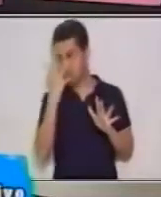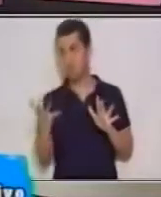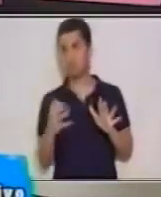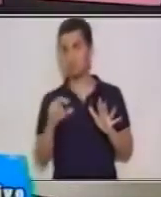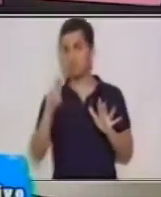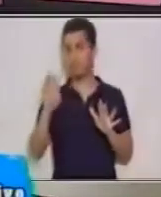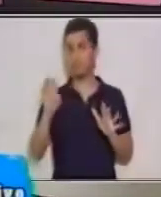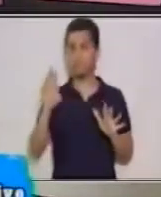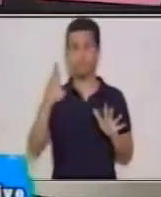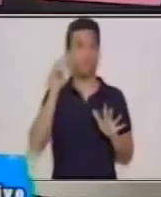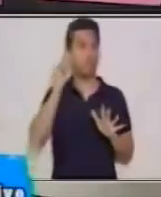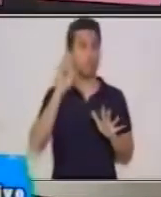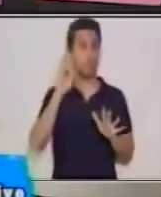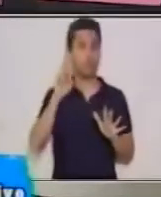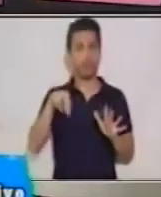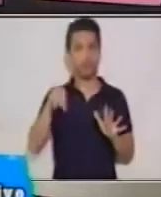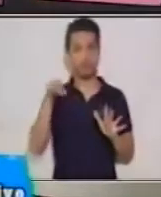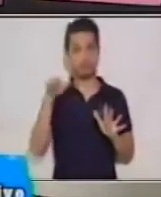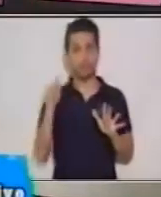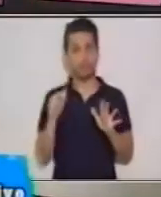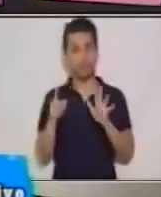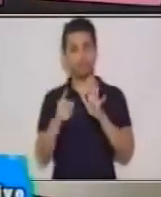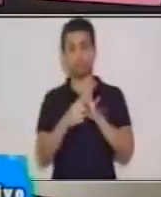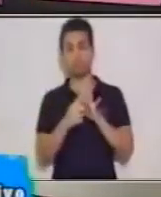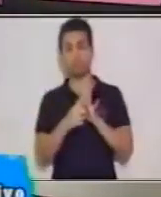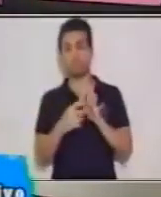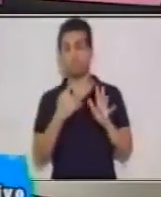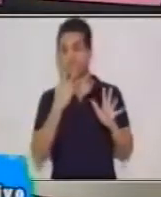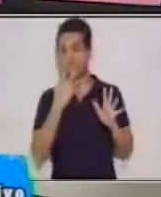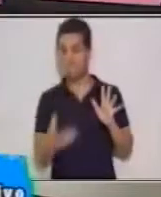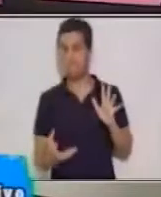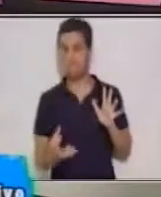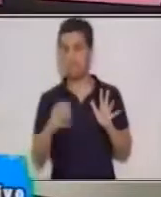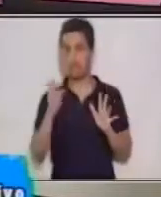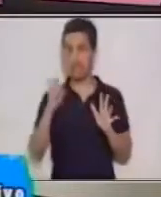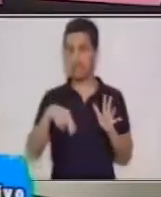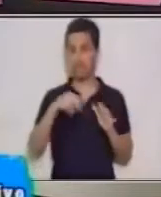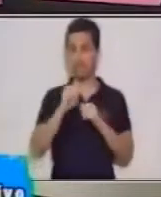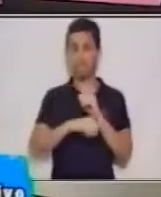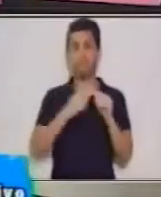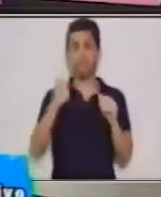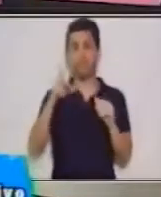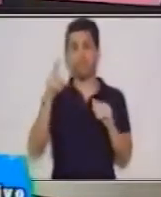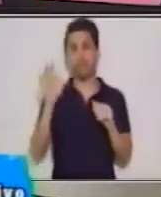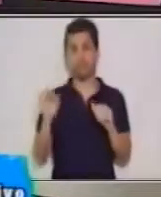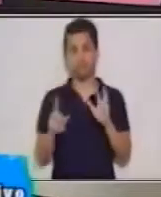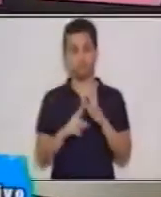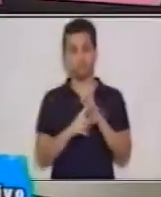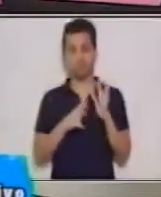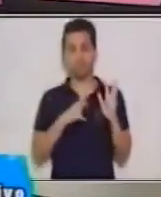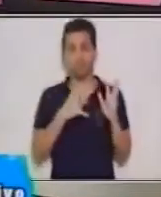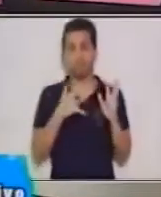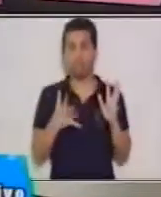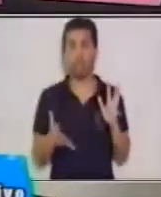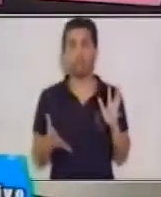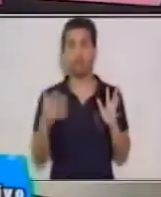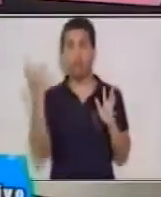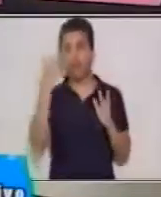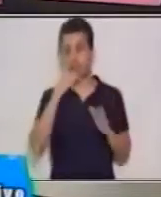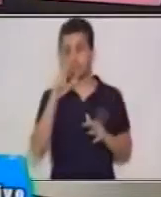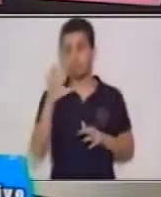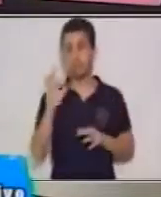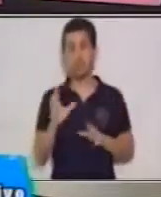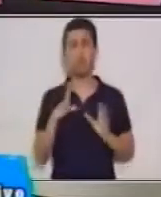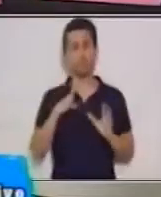Todos hemos sentido estas cinco emociones y las tenemos a diario de diversas maneras, de